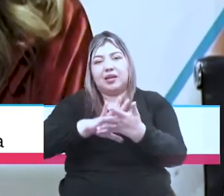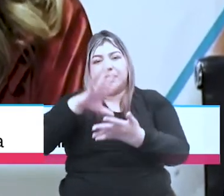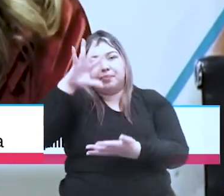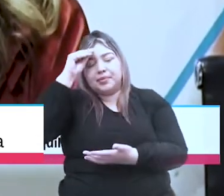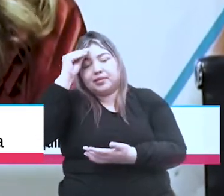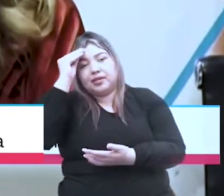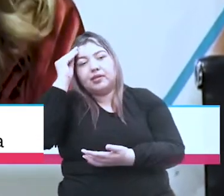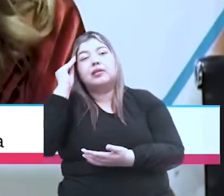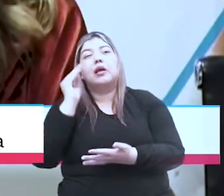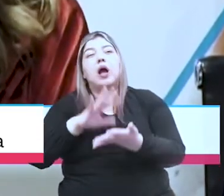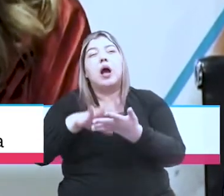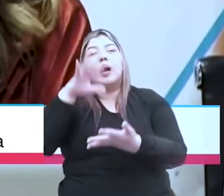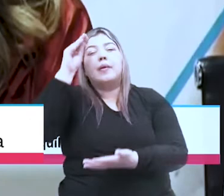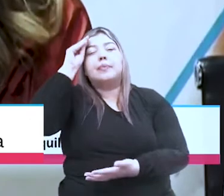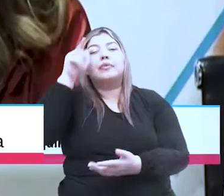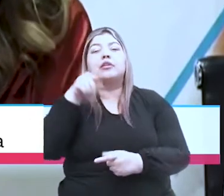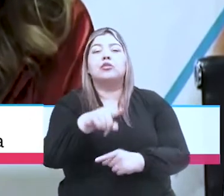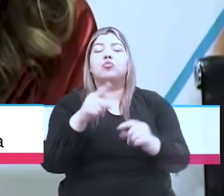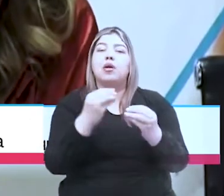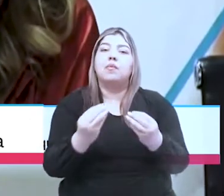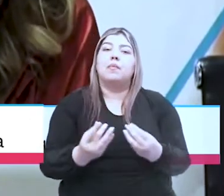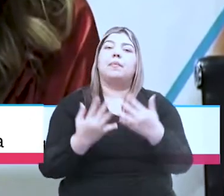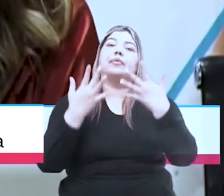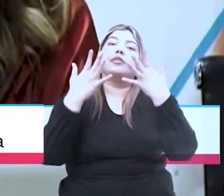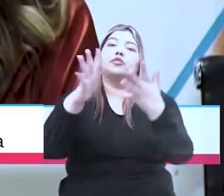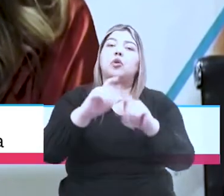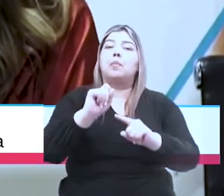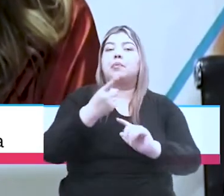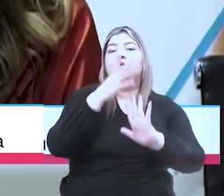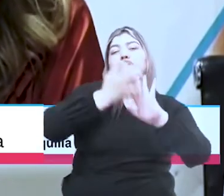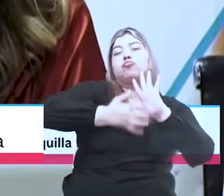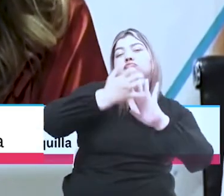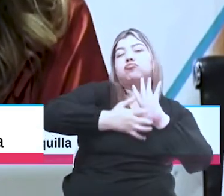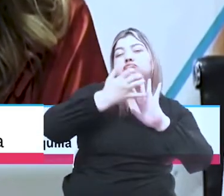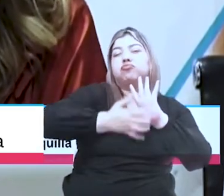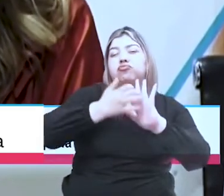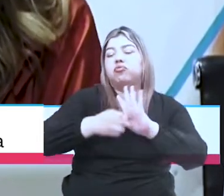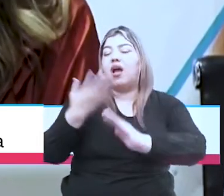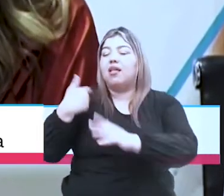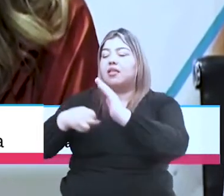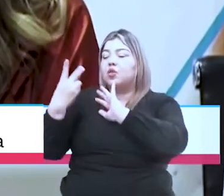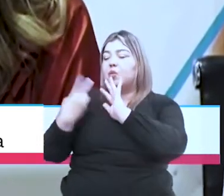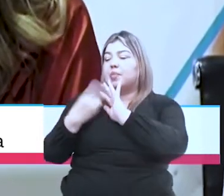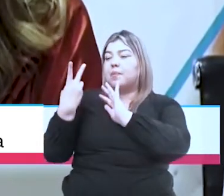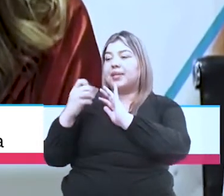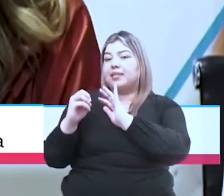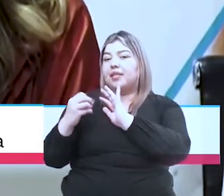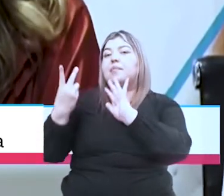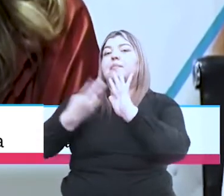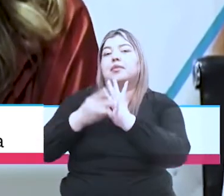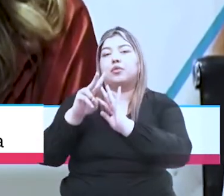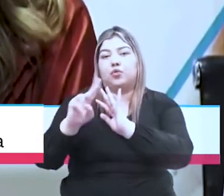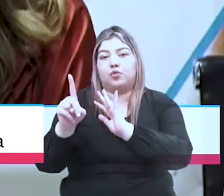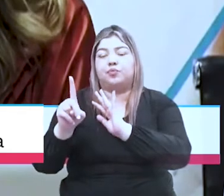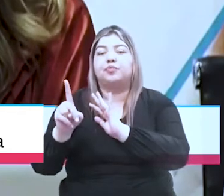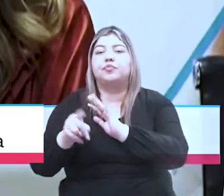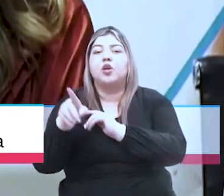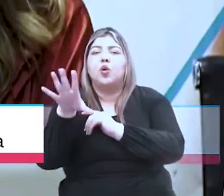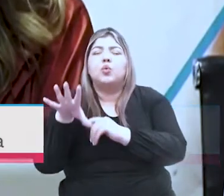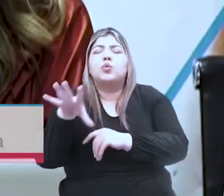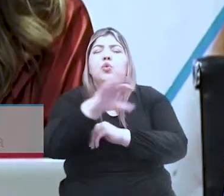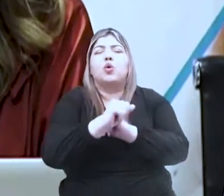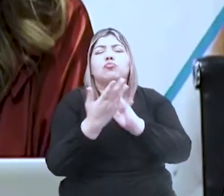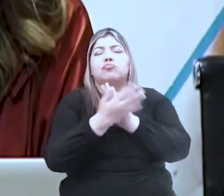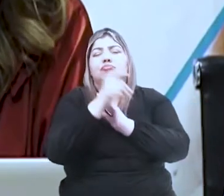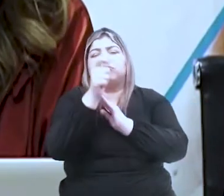por supuesto, de una valoración y diagnóstico desde inicio del 2021 hacia todos los estudiantes desde